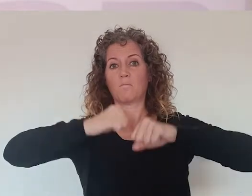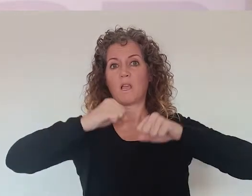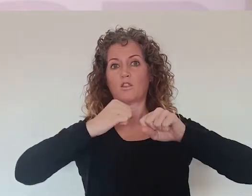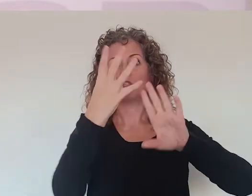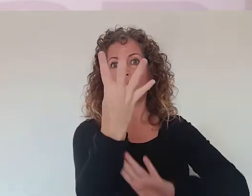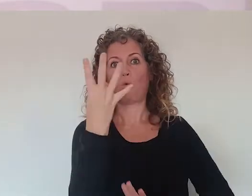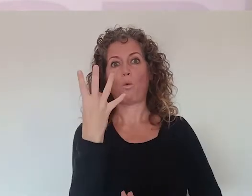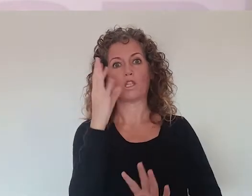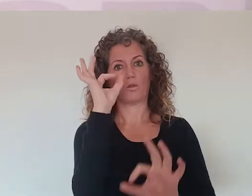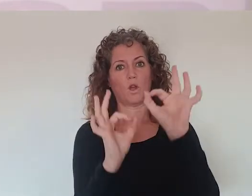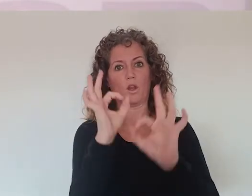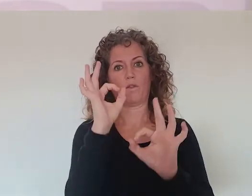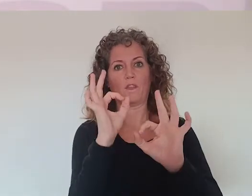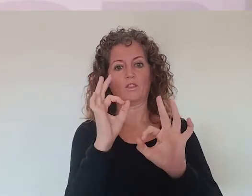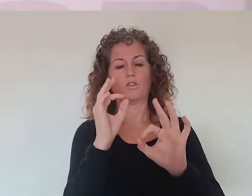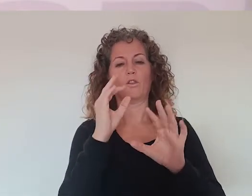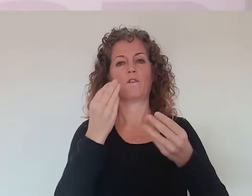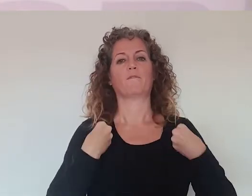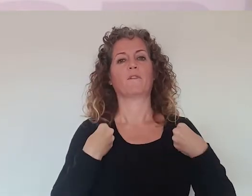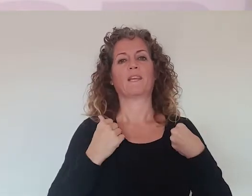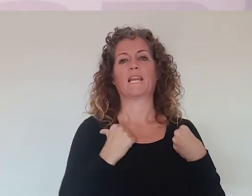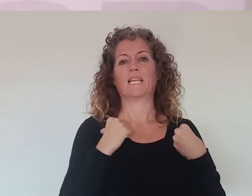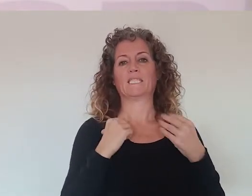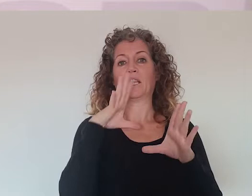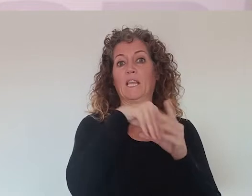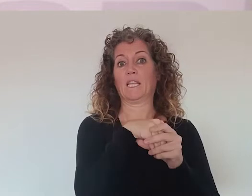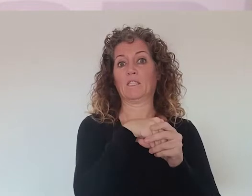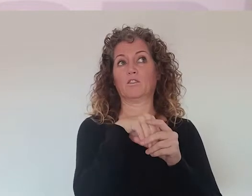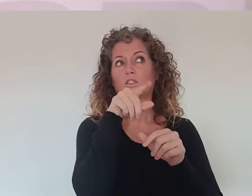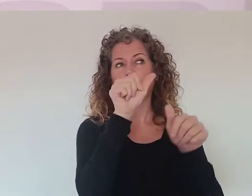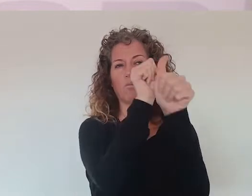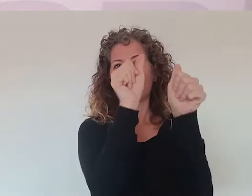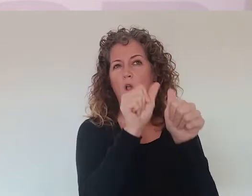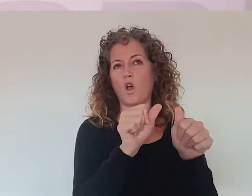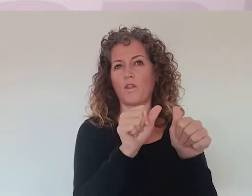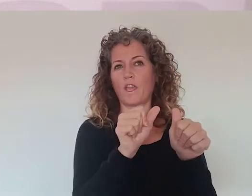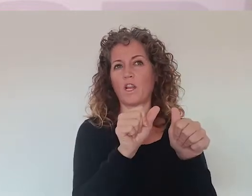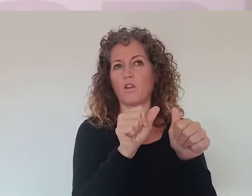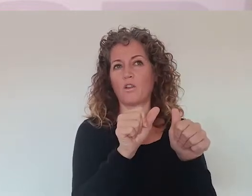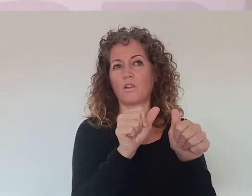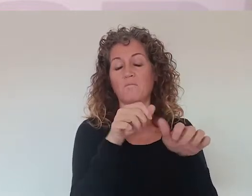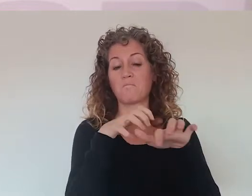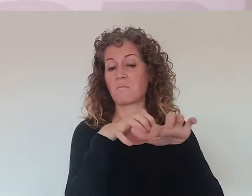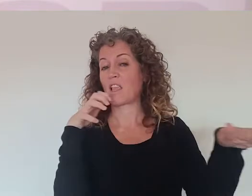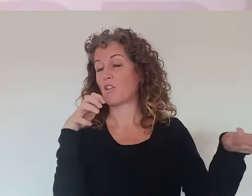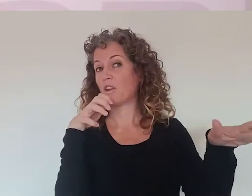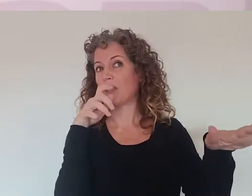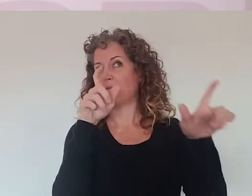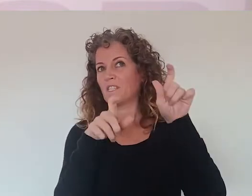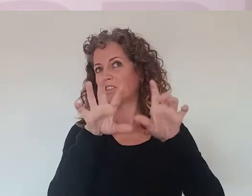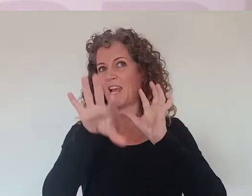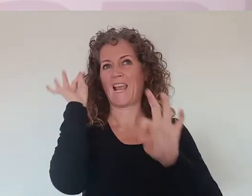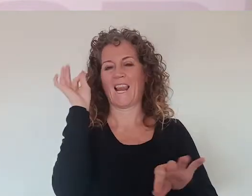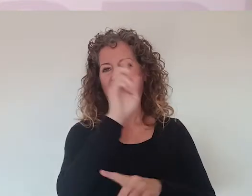Actualmente solo el 4% de las personas mayores viven en residencias de personas mayores, ¿no? Y ese es un modelo